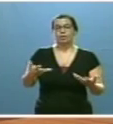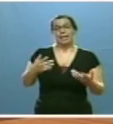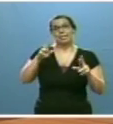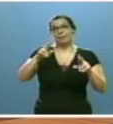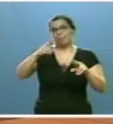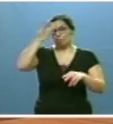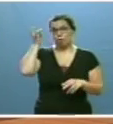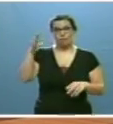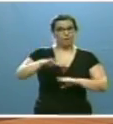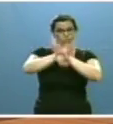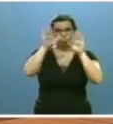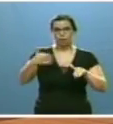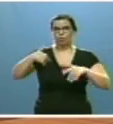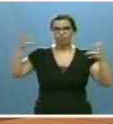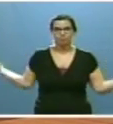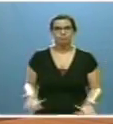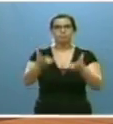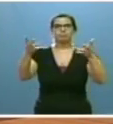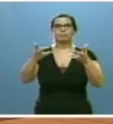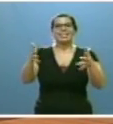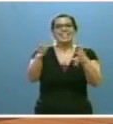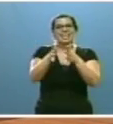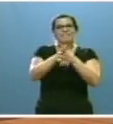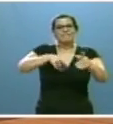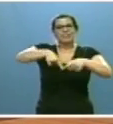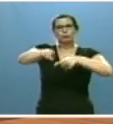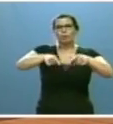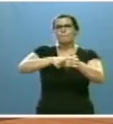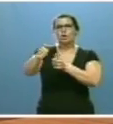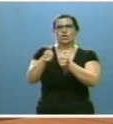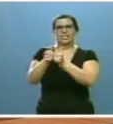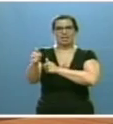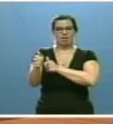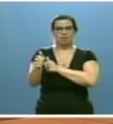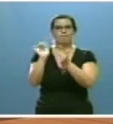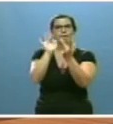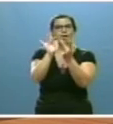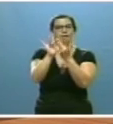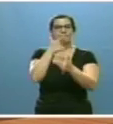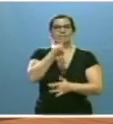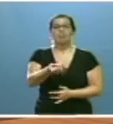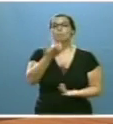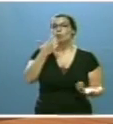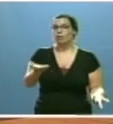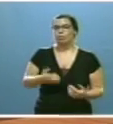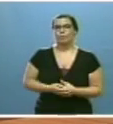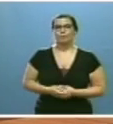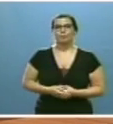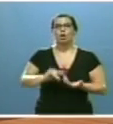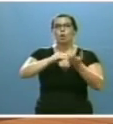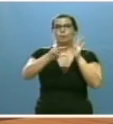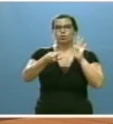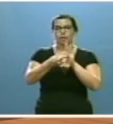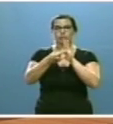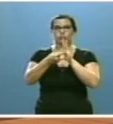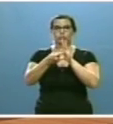definitivo, que están recibiendo algunas de nuestras infraestructuras prioritarias de comunicación. Me refiero a proyectos como